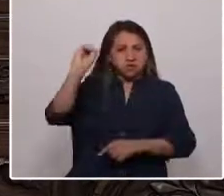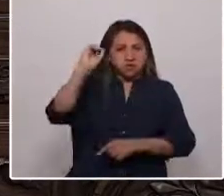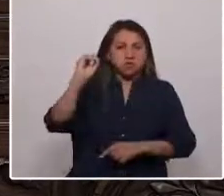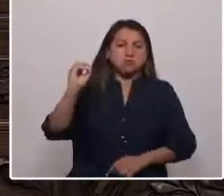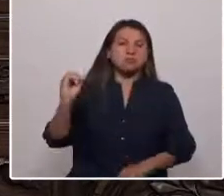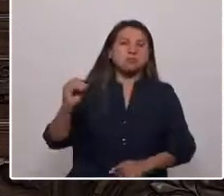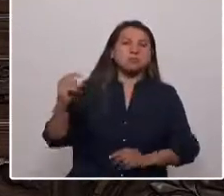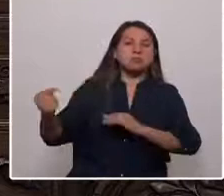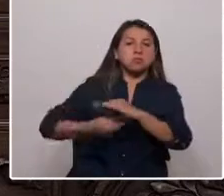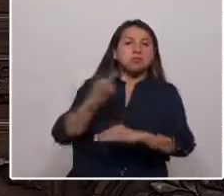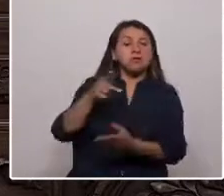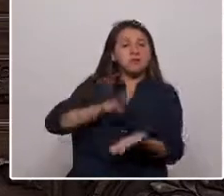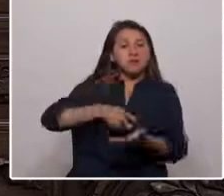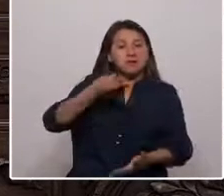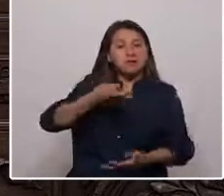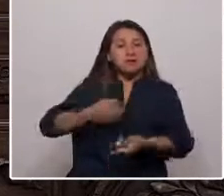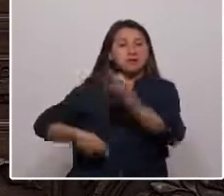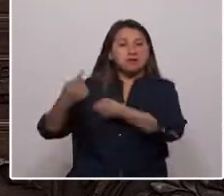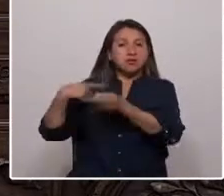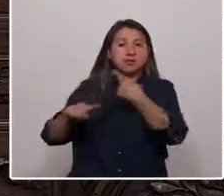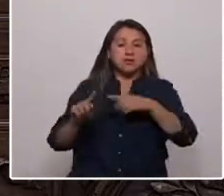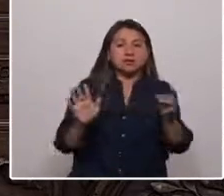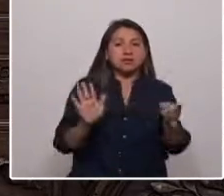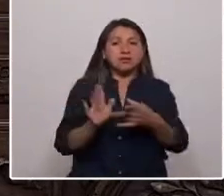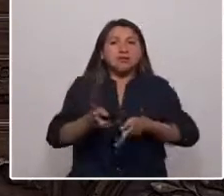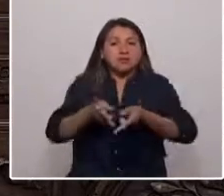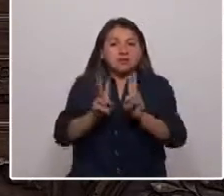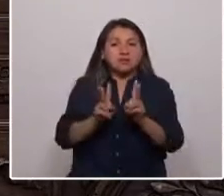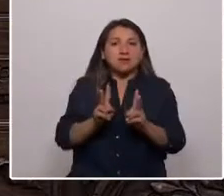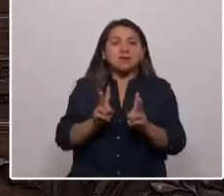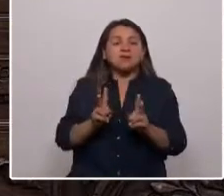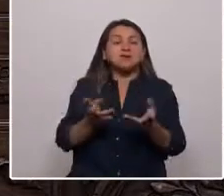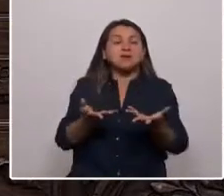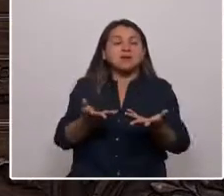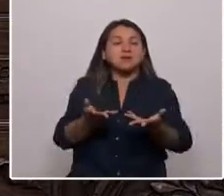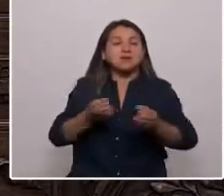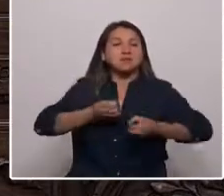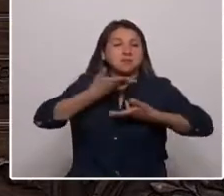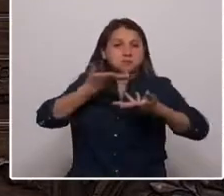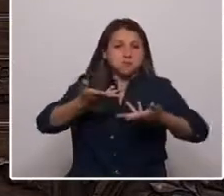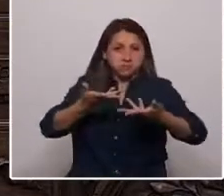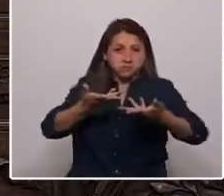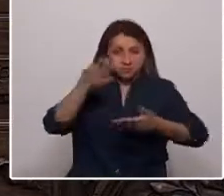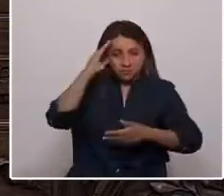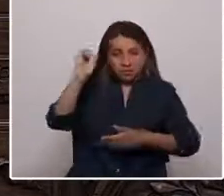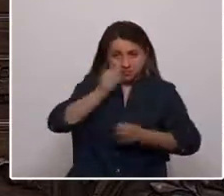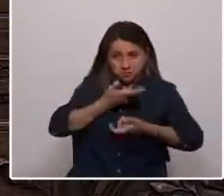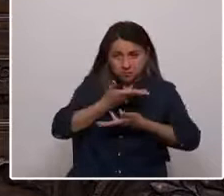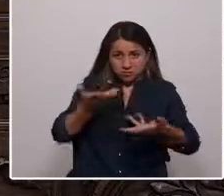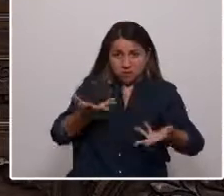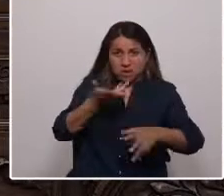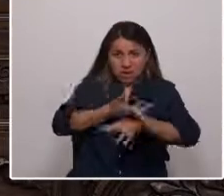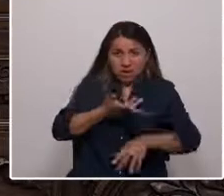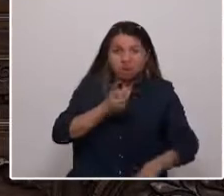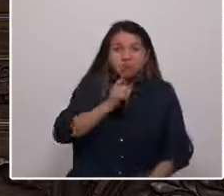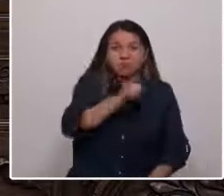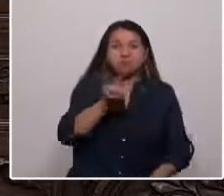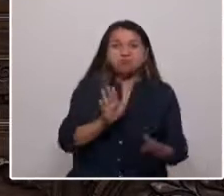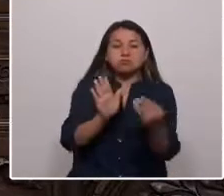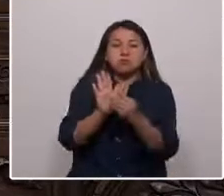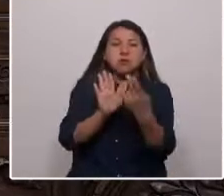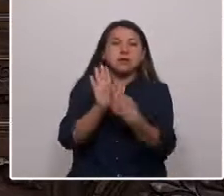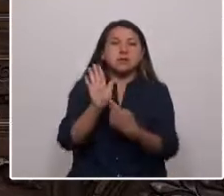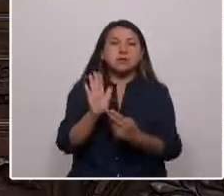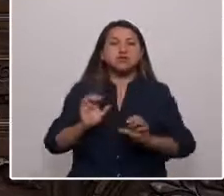verdades históricas y atentados a la libertad de expresión. Esa pulsión está presente, por ejemplo, en el reglamento de